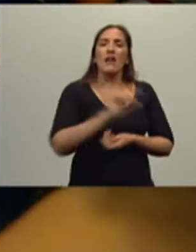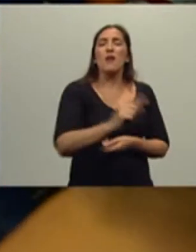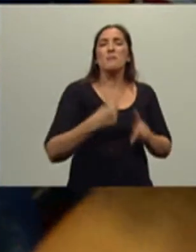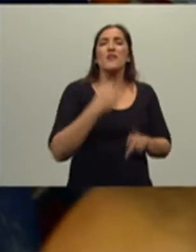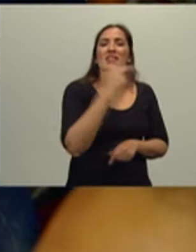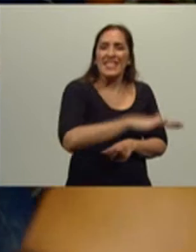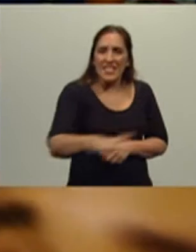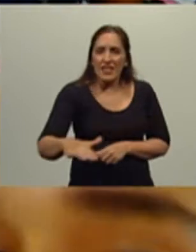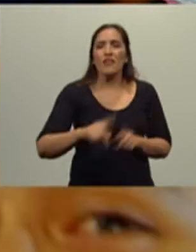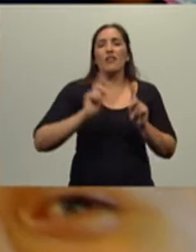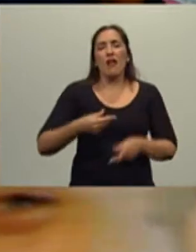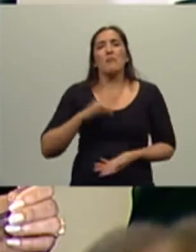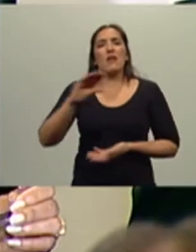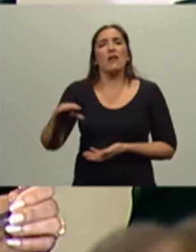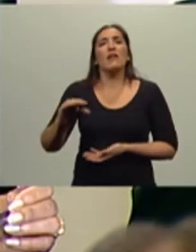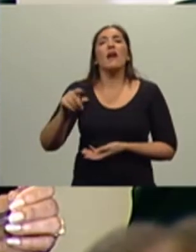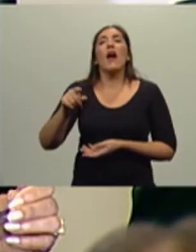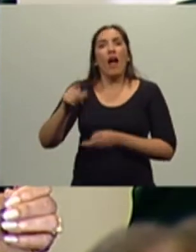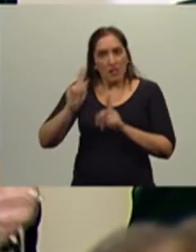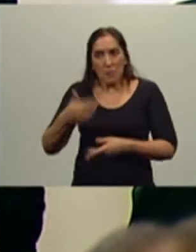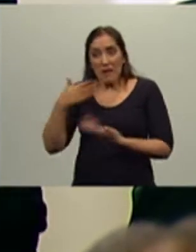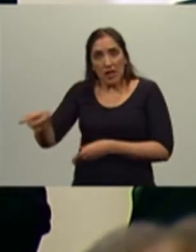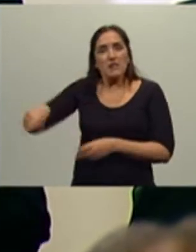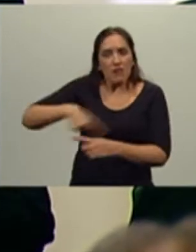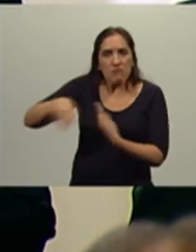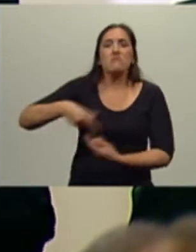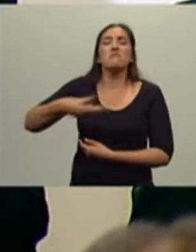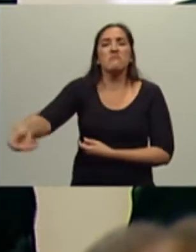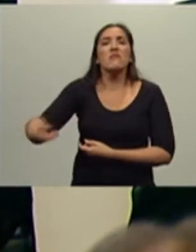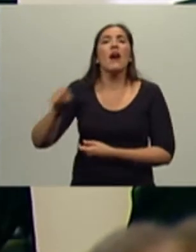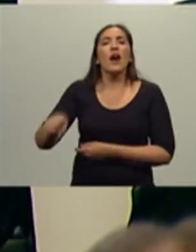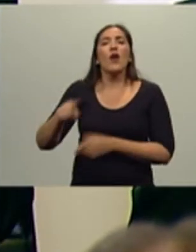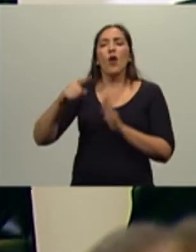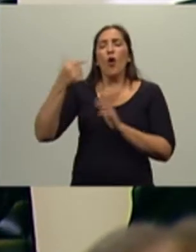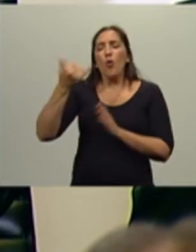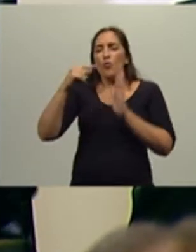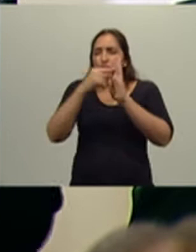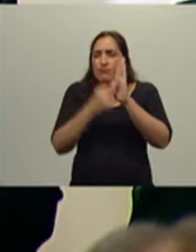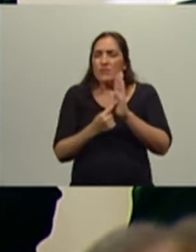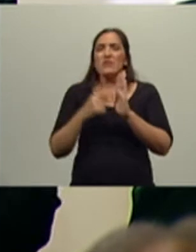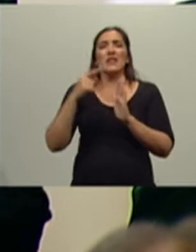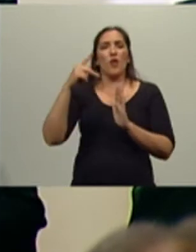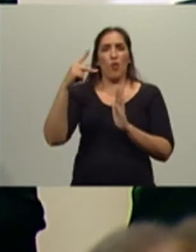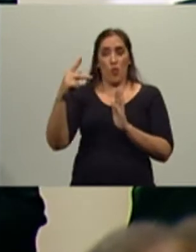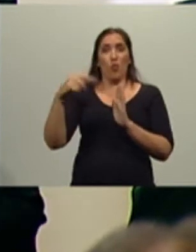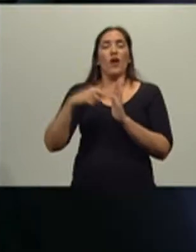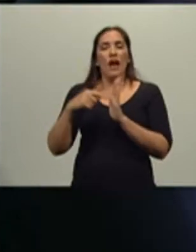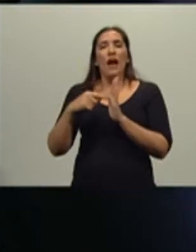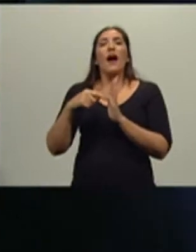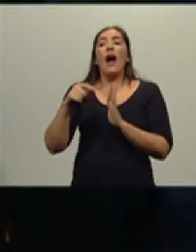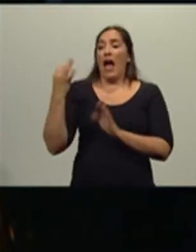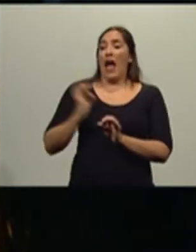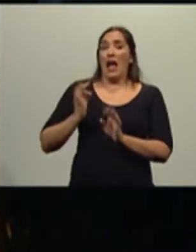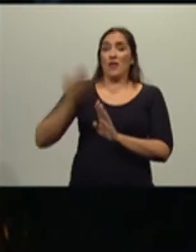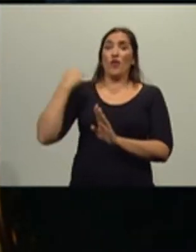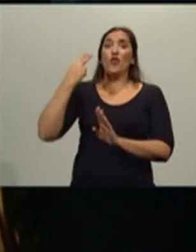también se financia al sector productivo por el famoso inciso Q y que alcanzó en el año 2012